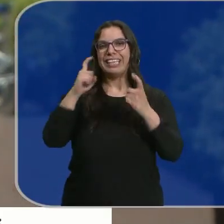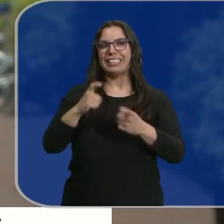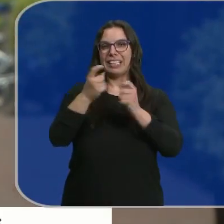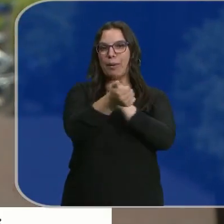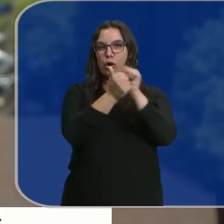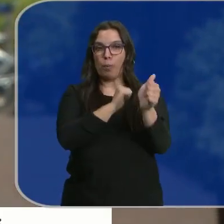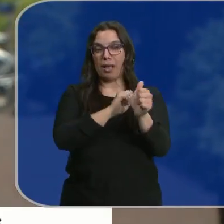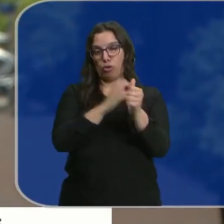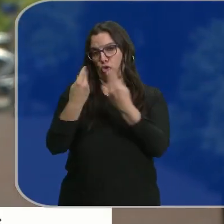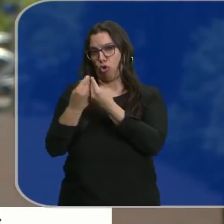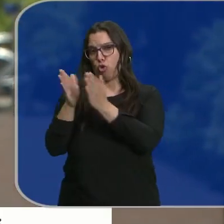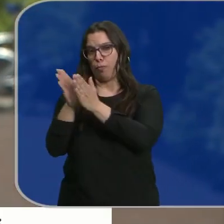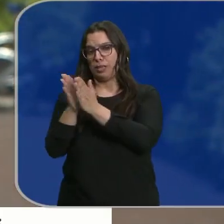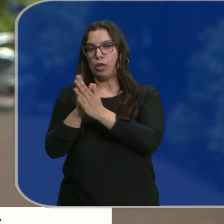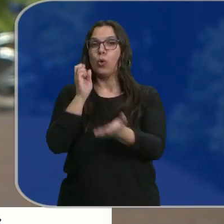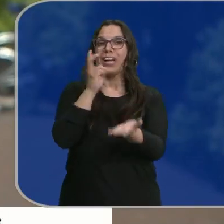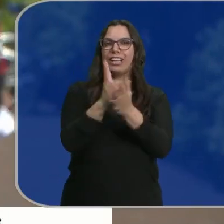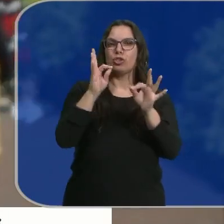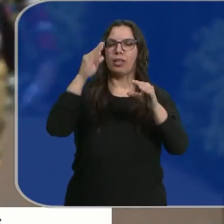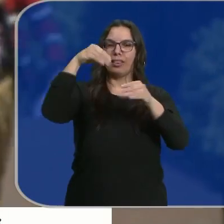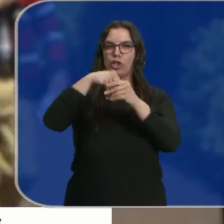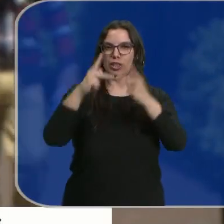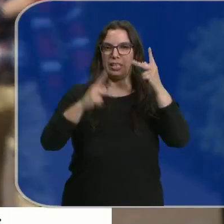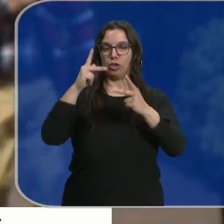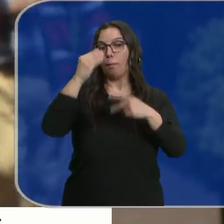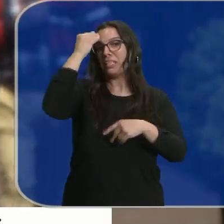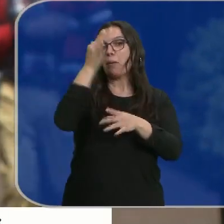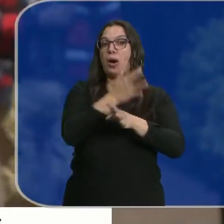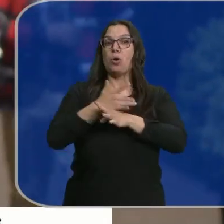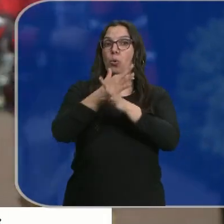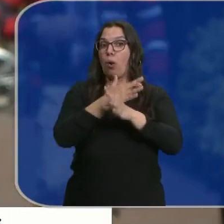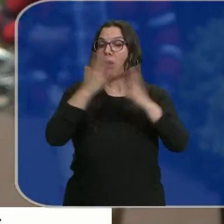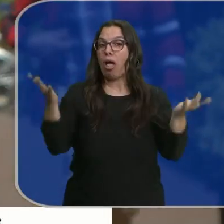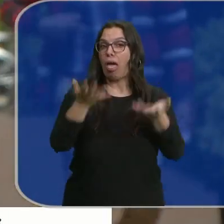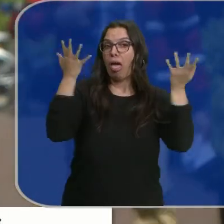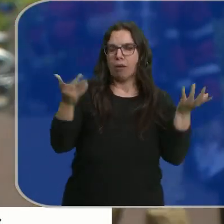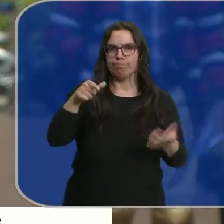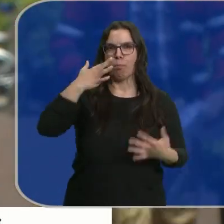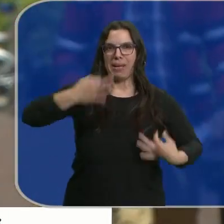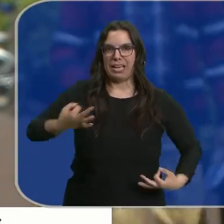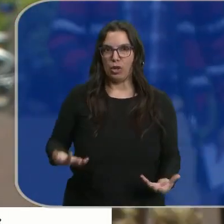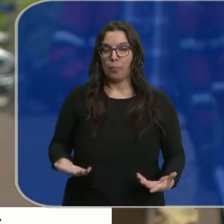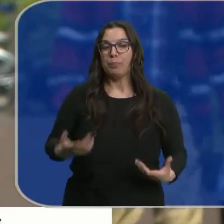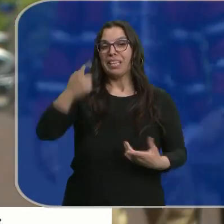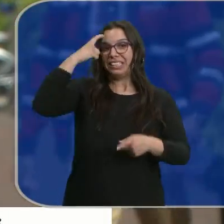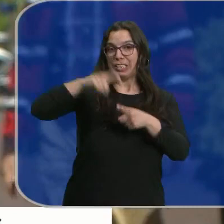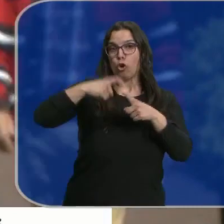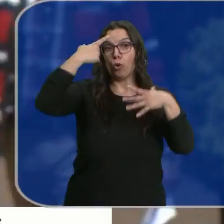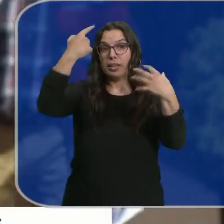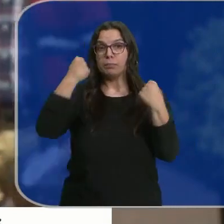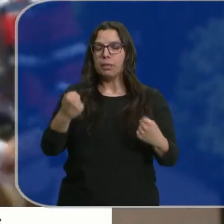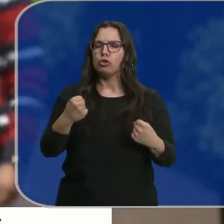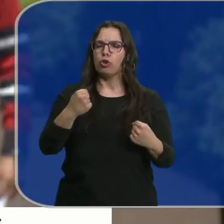reproducir junto a un compañero un reto de TikTok. Pensaban que era un juego y ahí está el peligro. Psicólogos y expertos